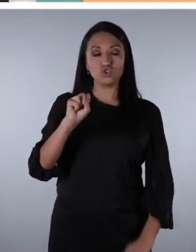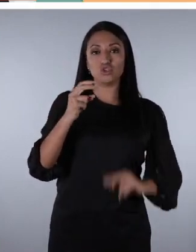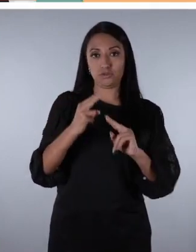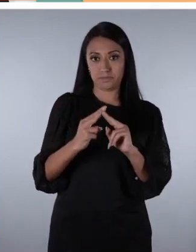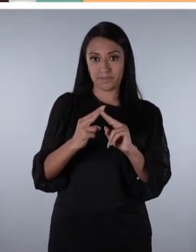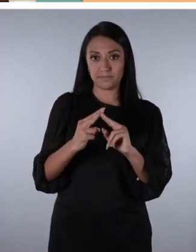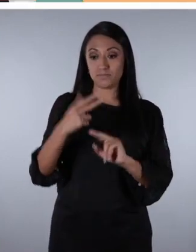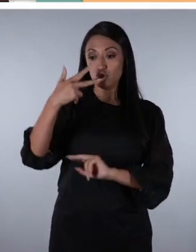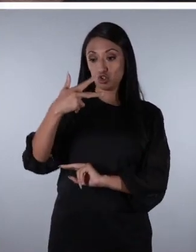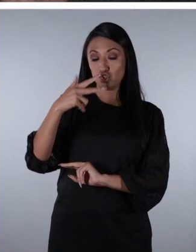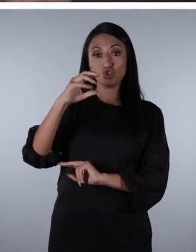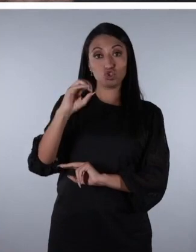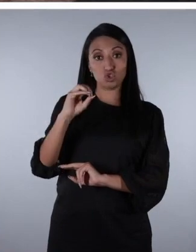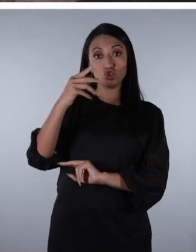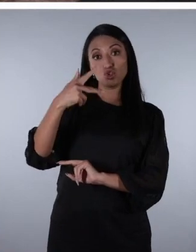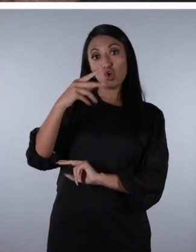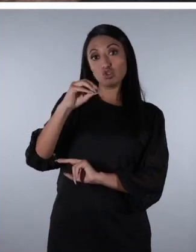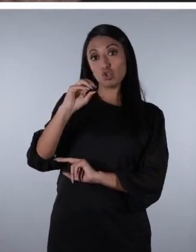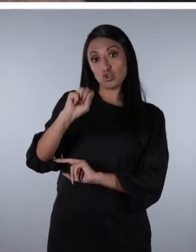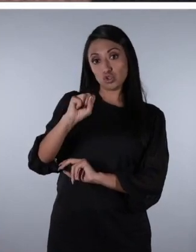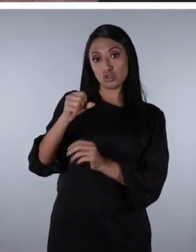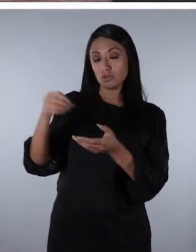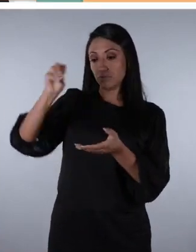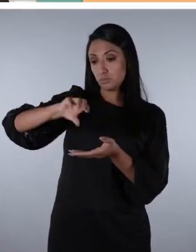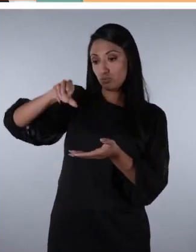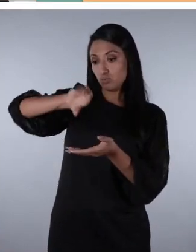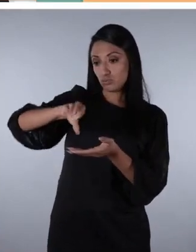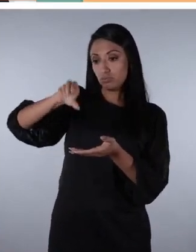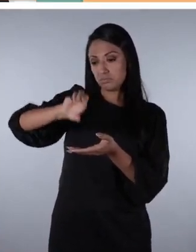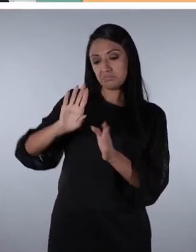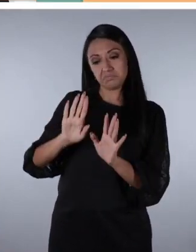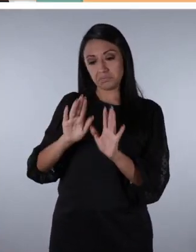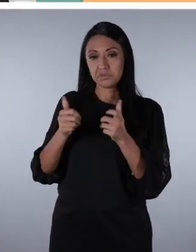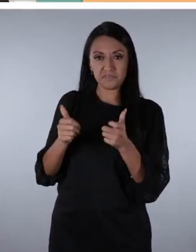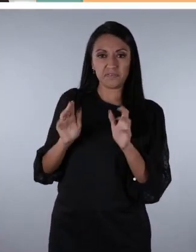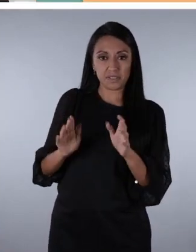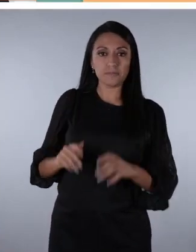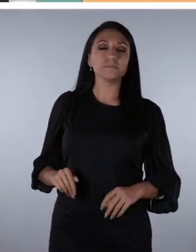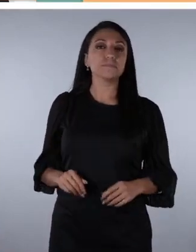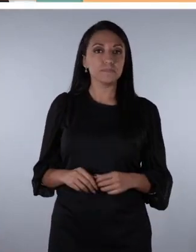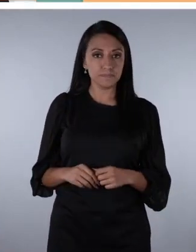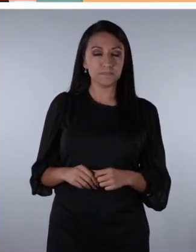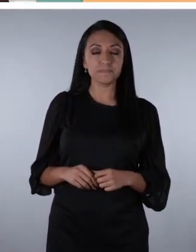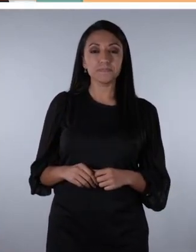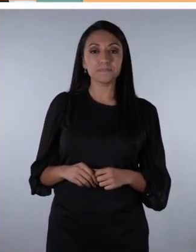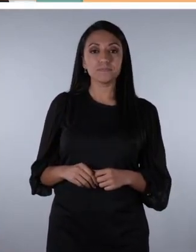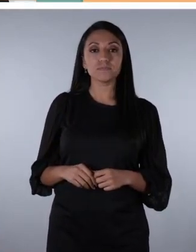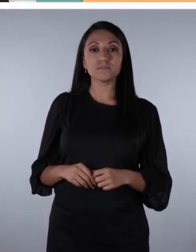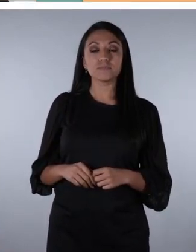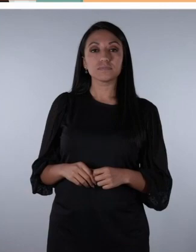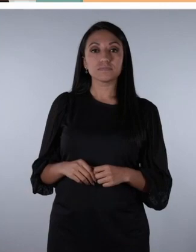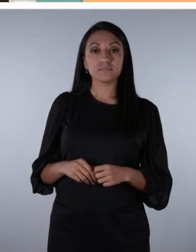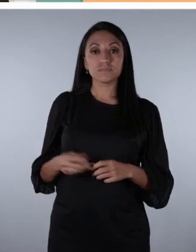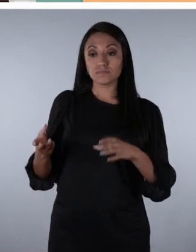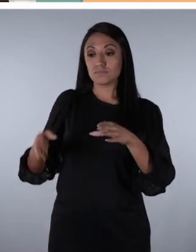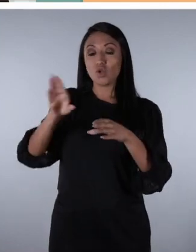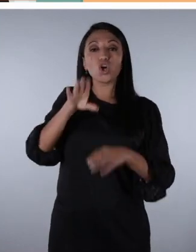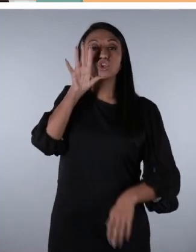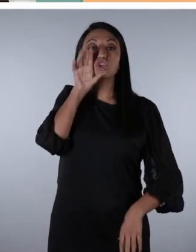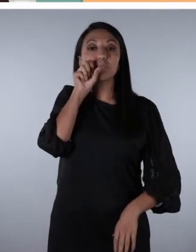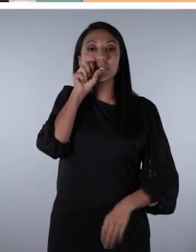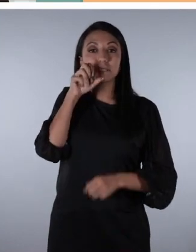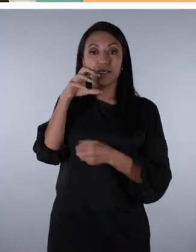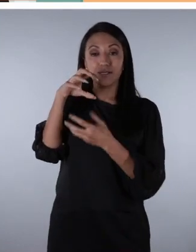Ponemos los chochos. Ahí es suficiente. Ponemos el